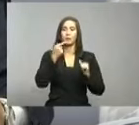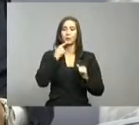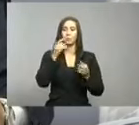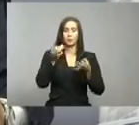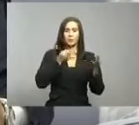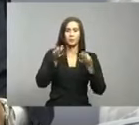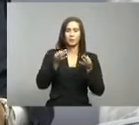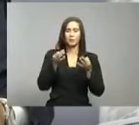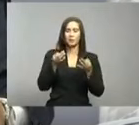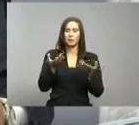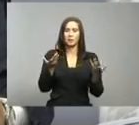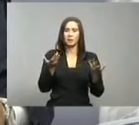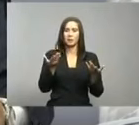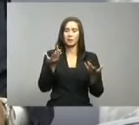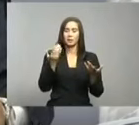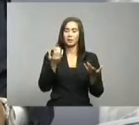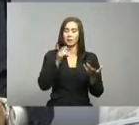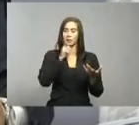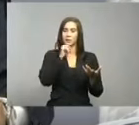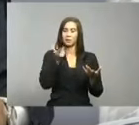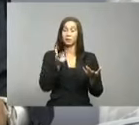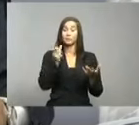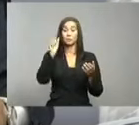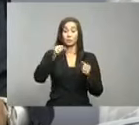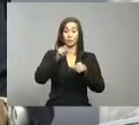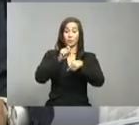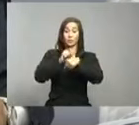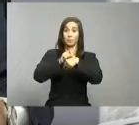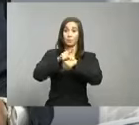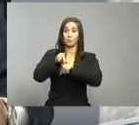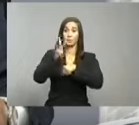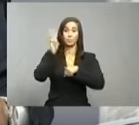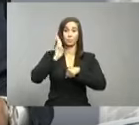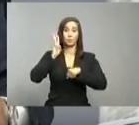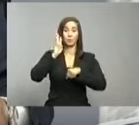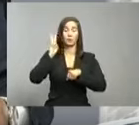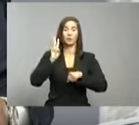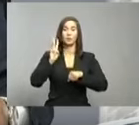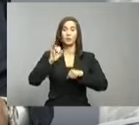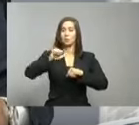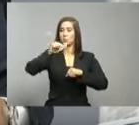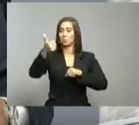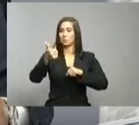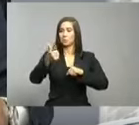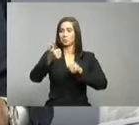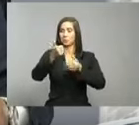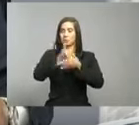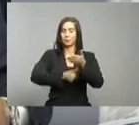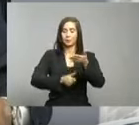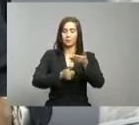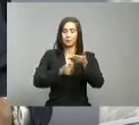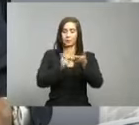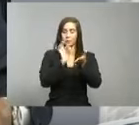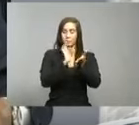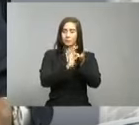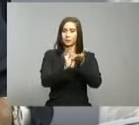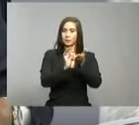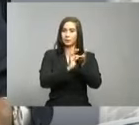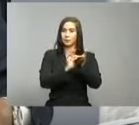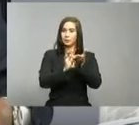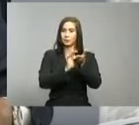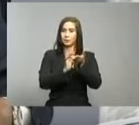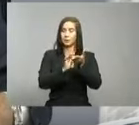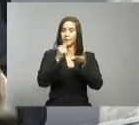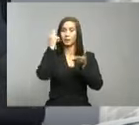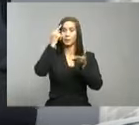si usted me puede enviar por whatsapp o algún medio la especificidad que tiene pensé que se